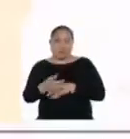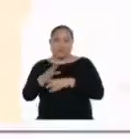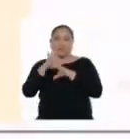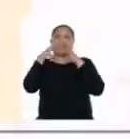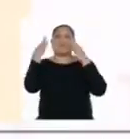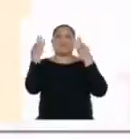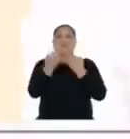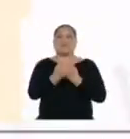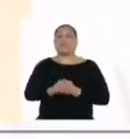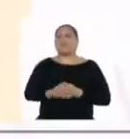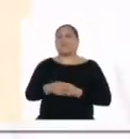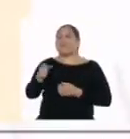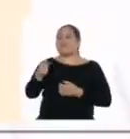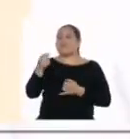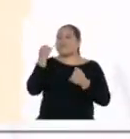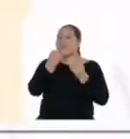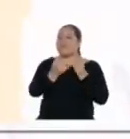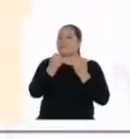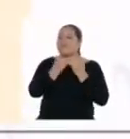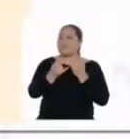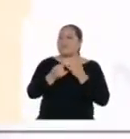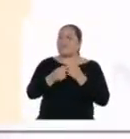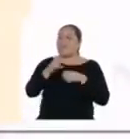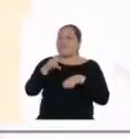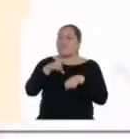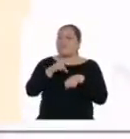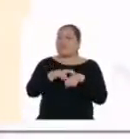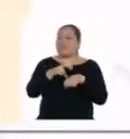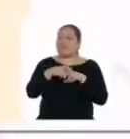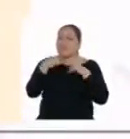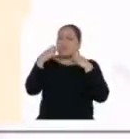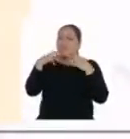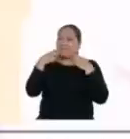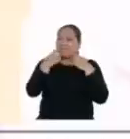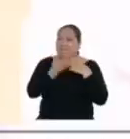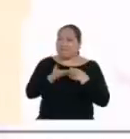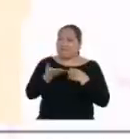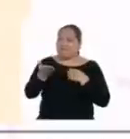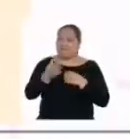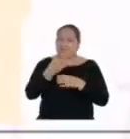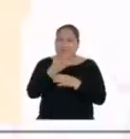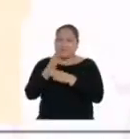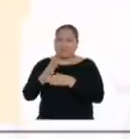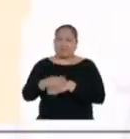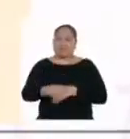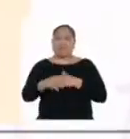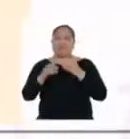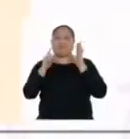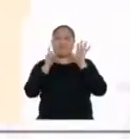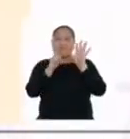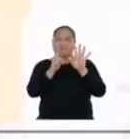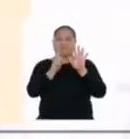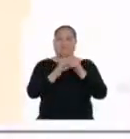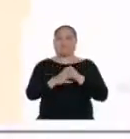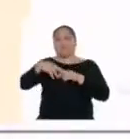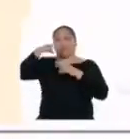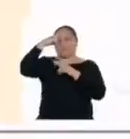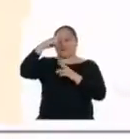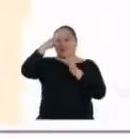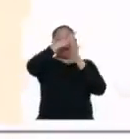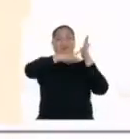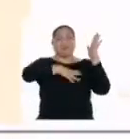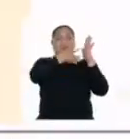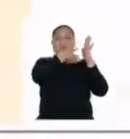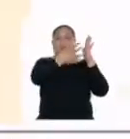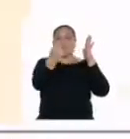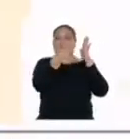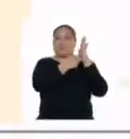familia. Así sea la última papita del pollo la abraza. Seis, respetar los horarios de